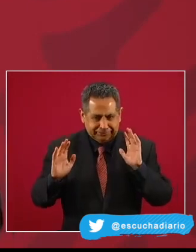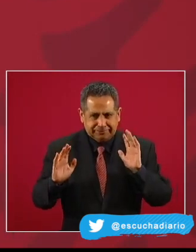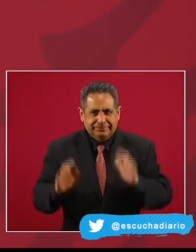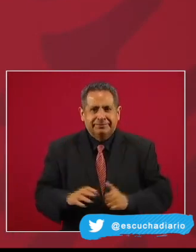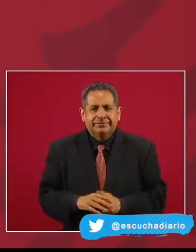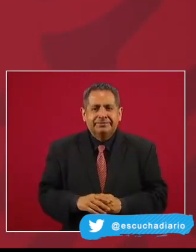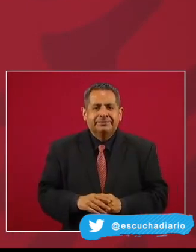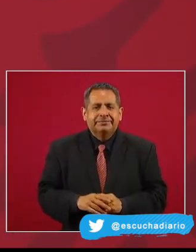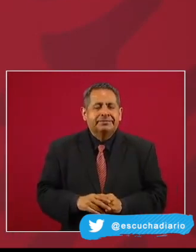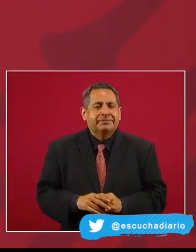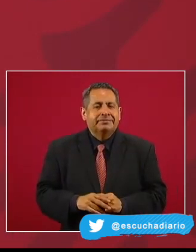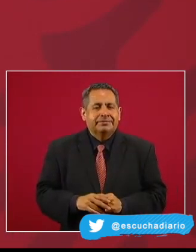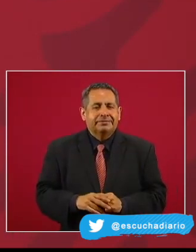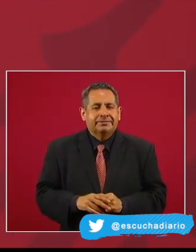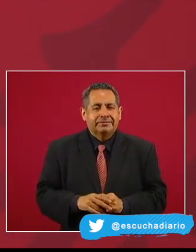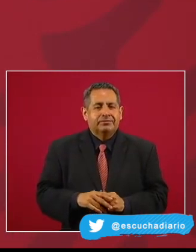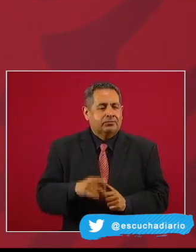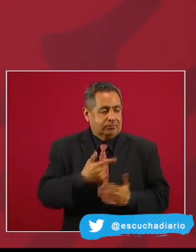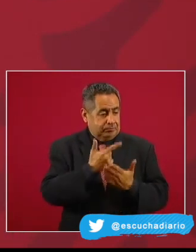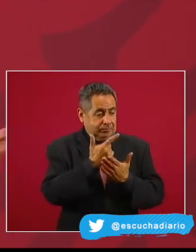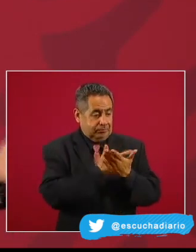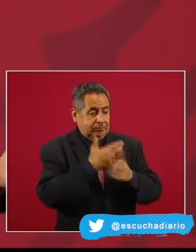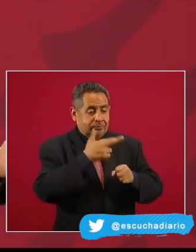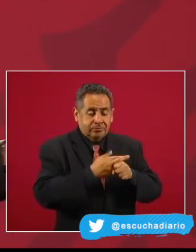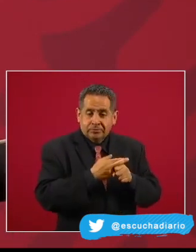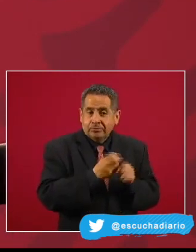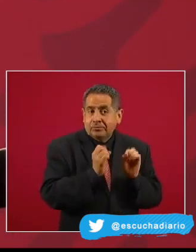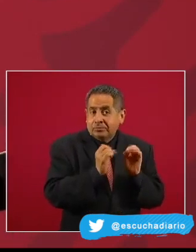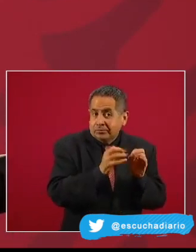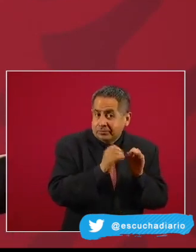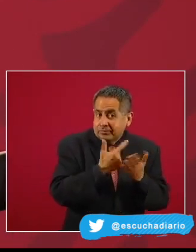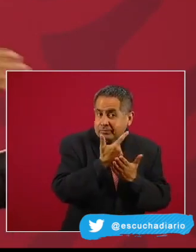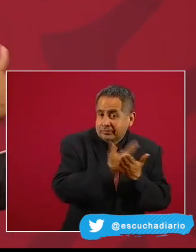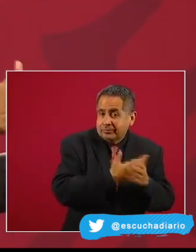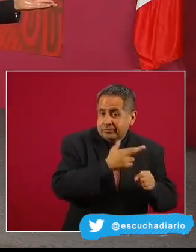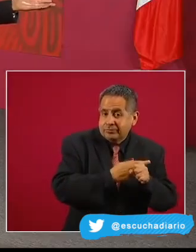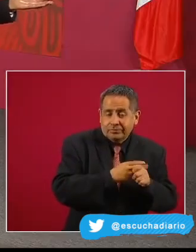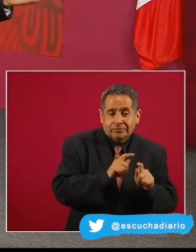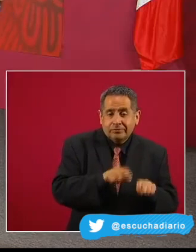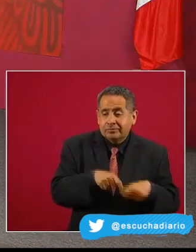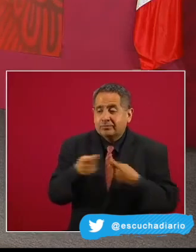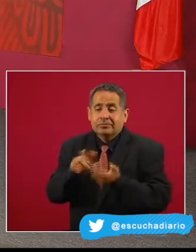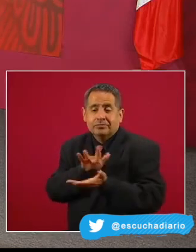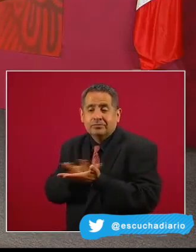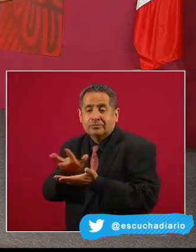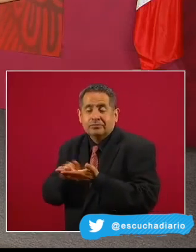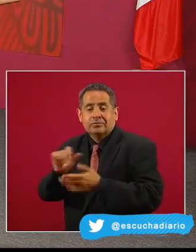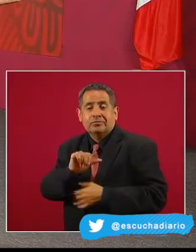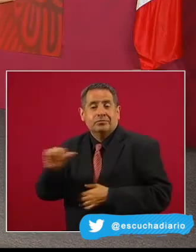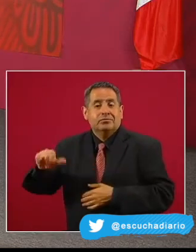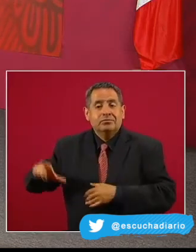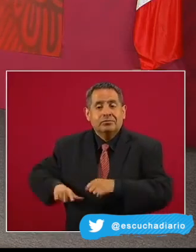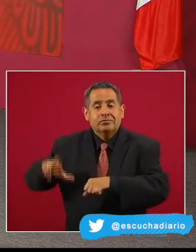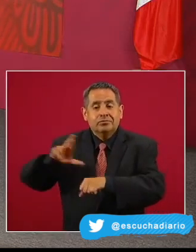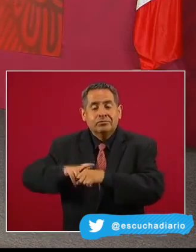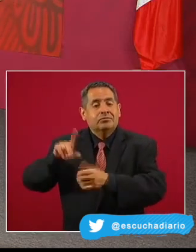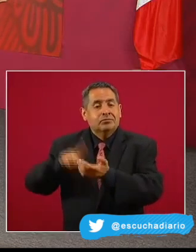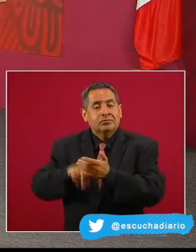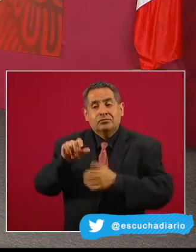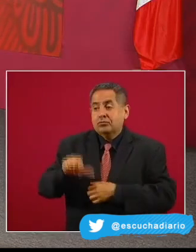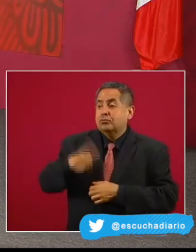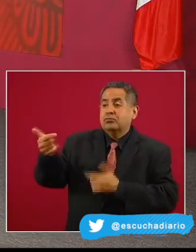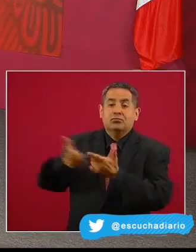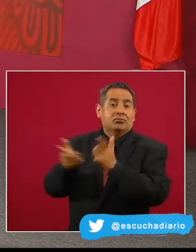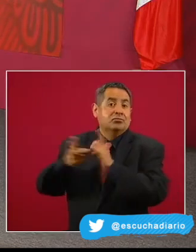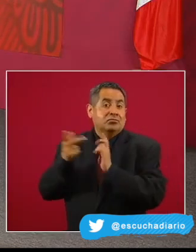un contador que tiene su despacho, que le arreglaba las cuentas a los gobernadores de otro